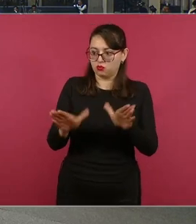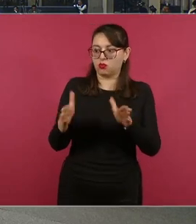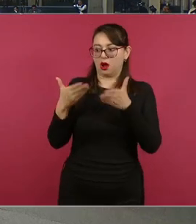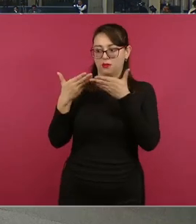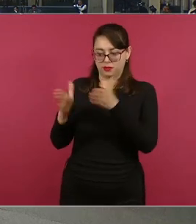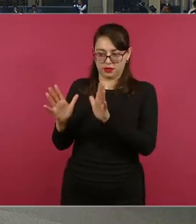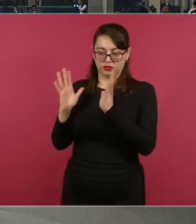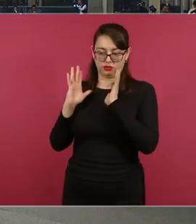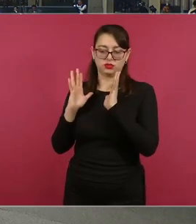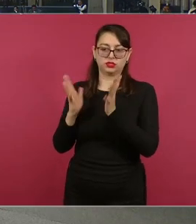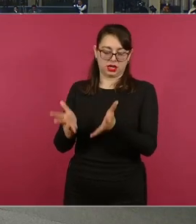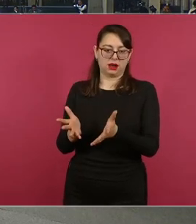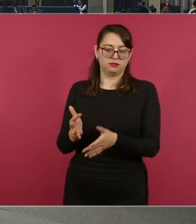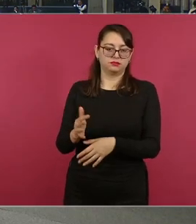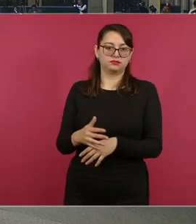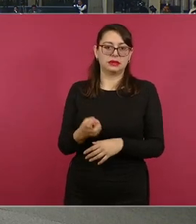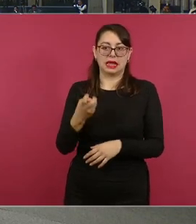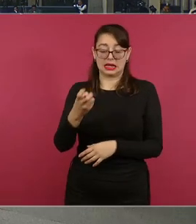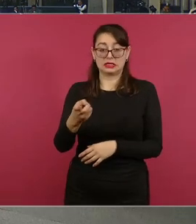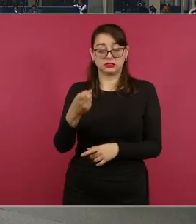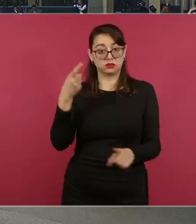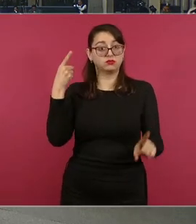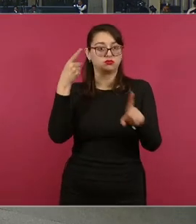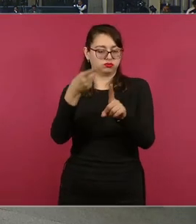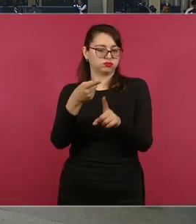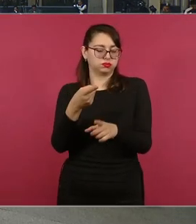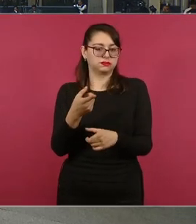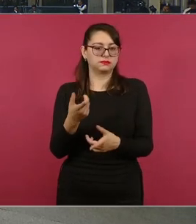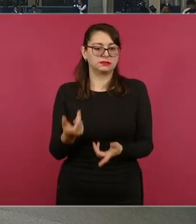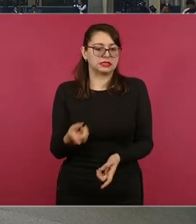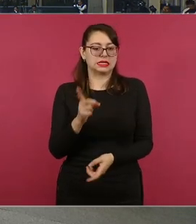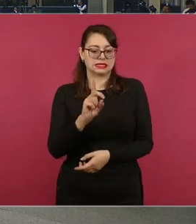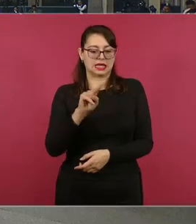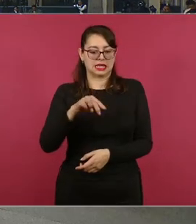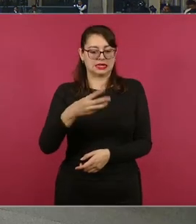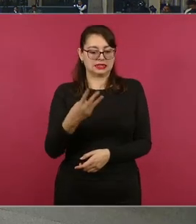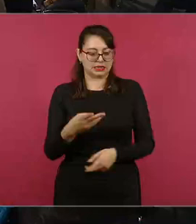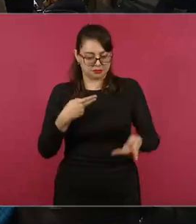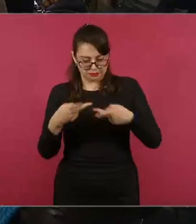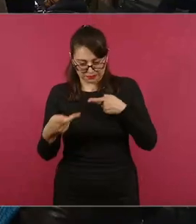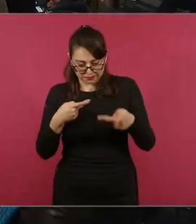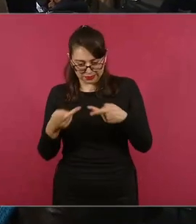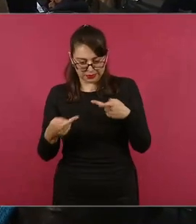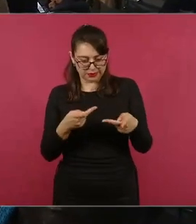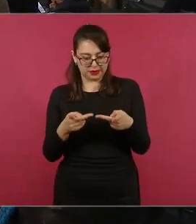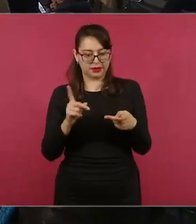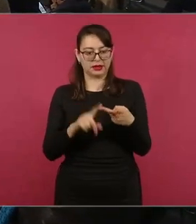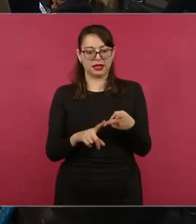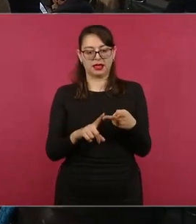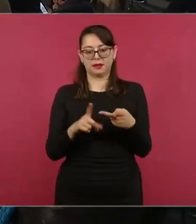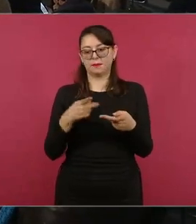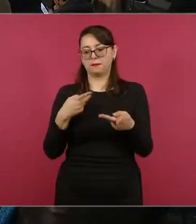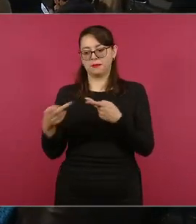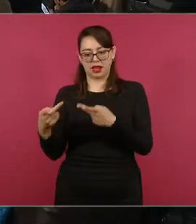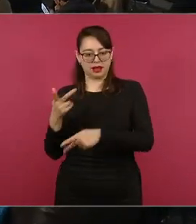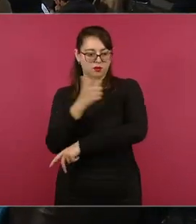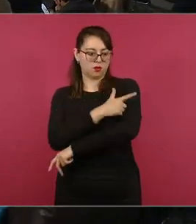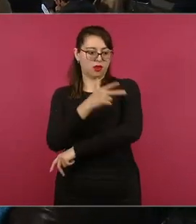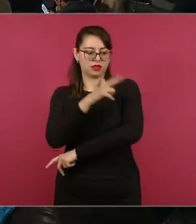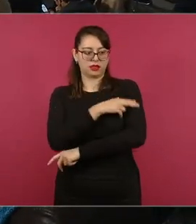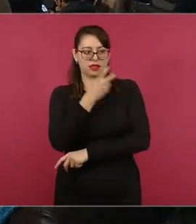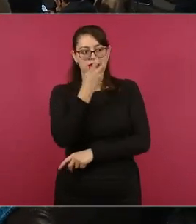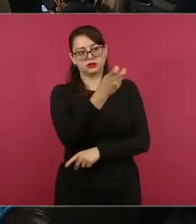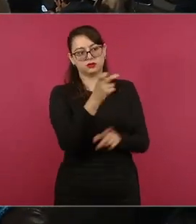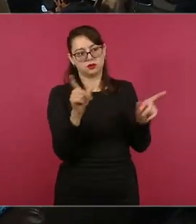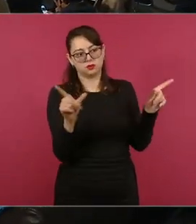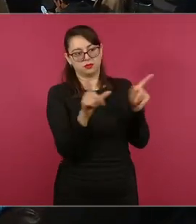económica. Eso es lo que tenemos de informe por el plan de N3E y el plan de la Guardia Nacional Asistencia,